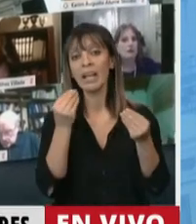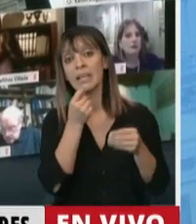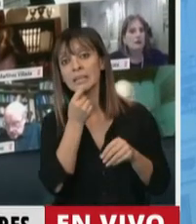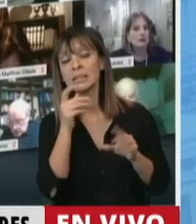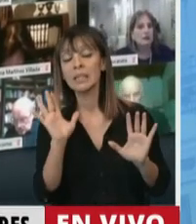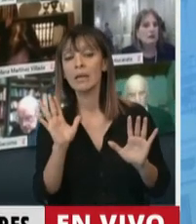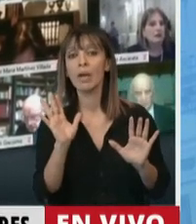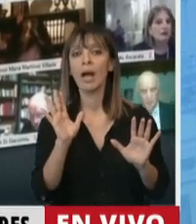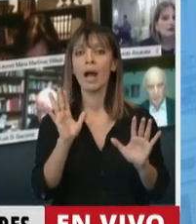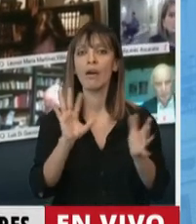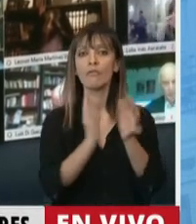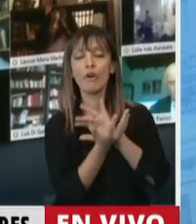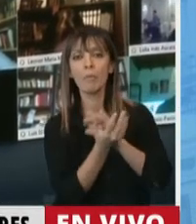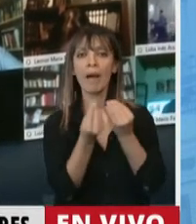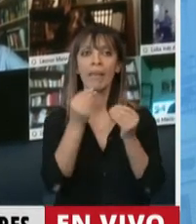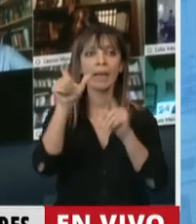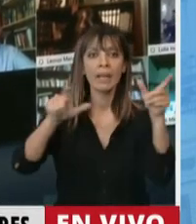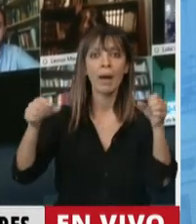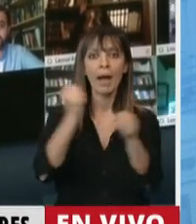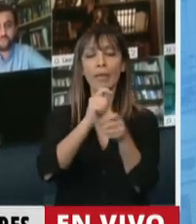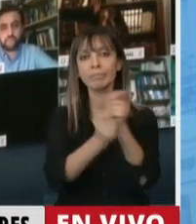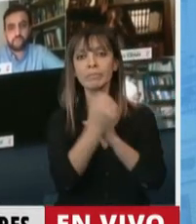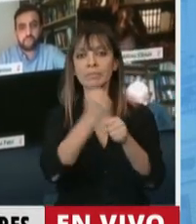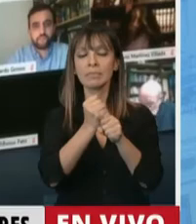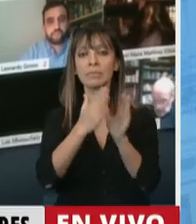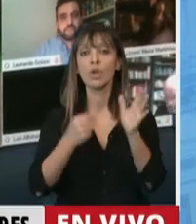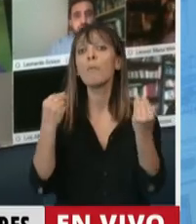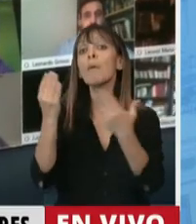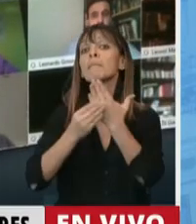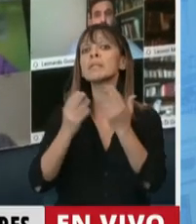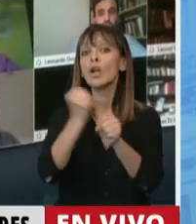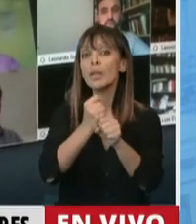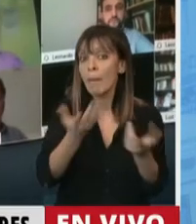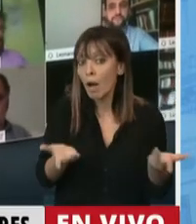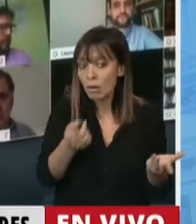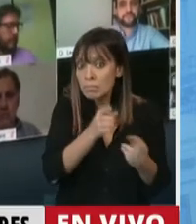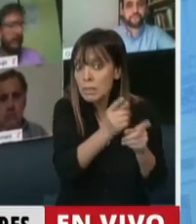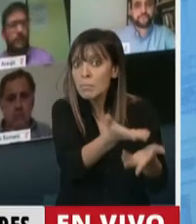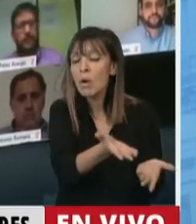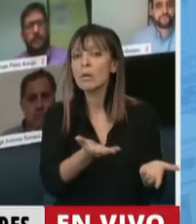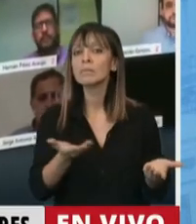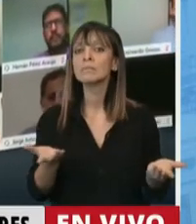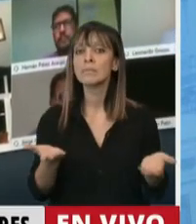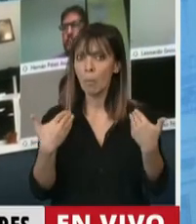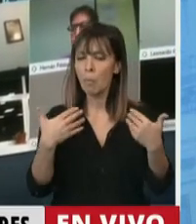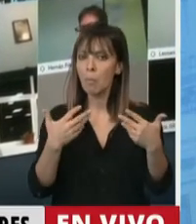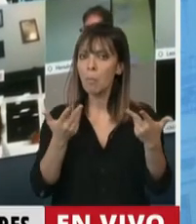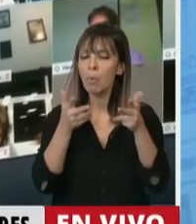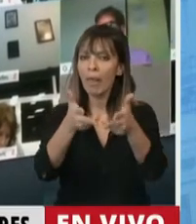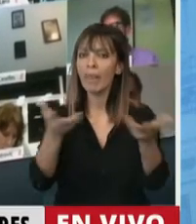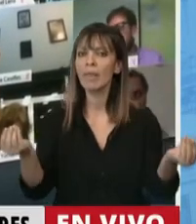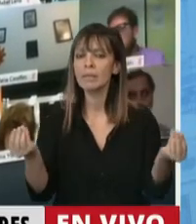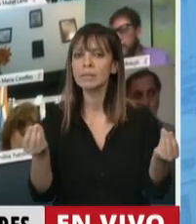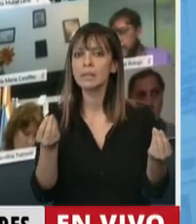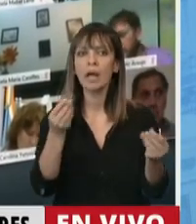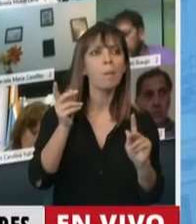en cómo se blanquea el conjunto de los trabajadores, y por ejemplo, el Ministerio de Trabajo podría salir a fijarse de dónde se